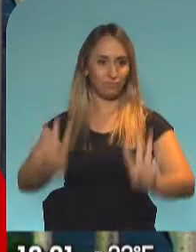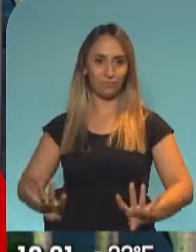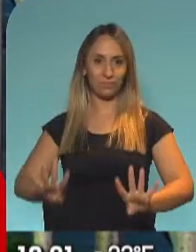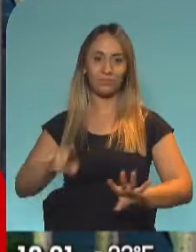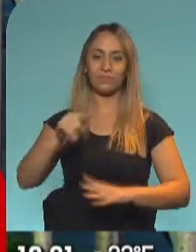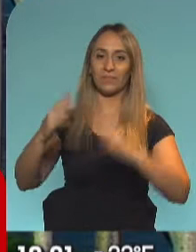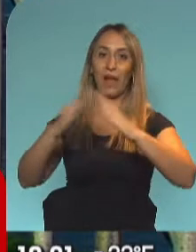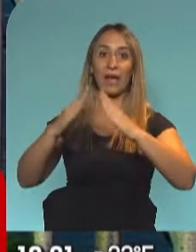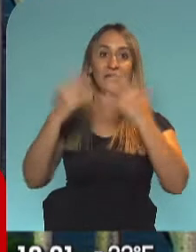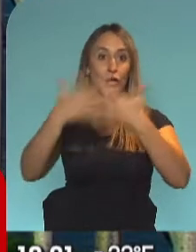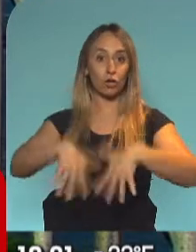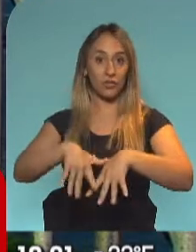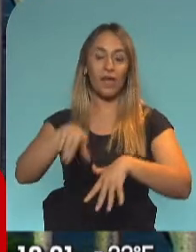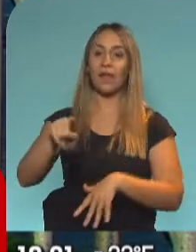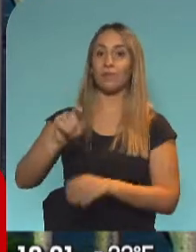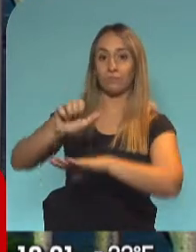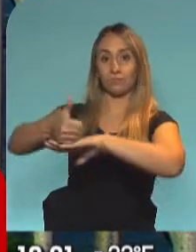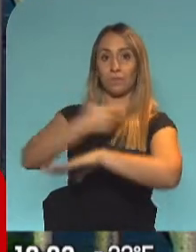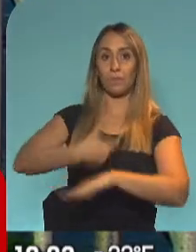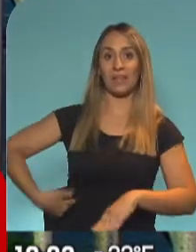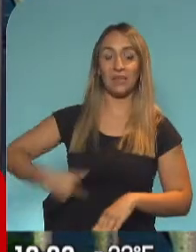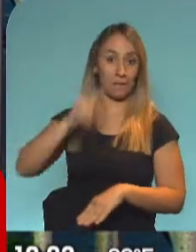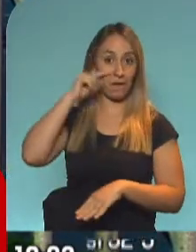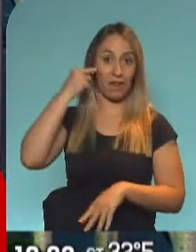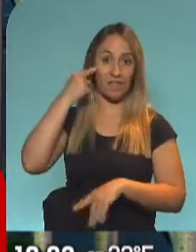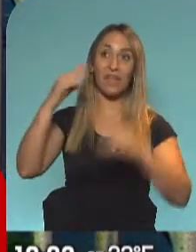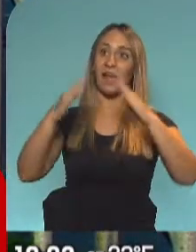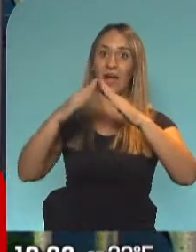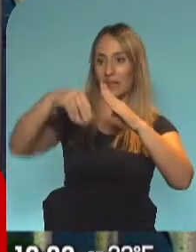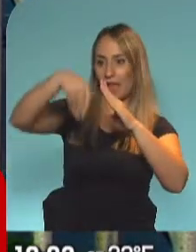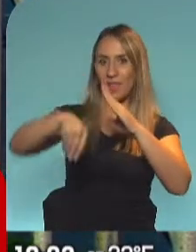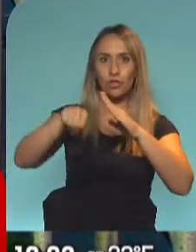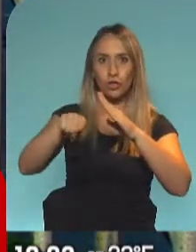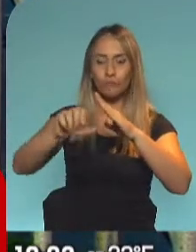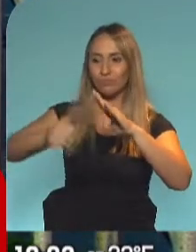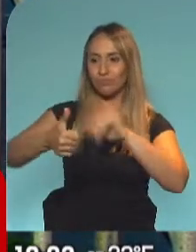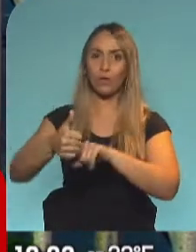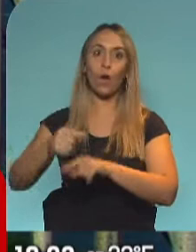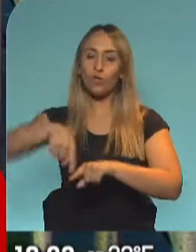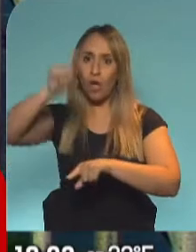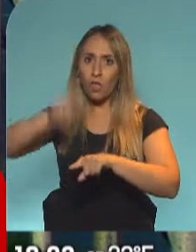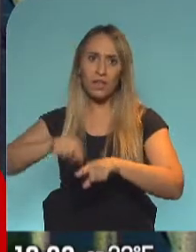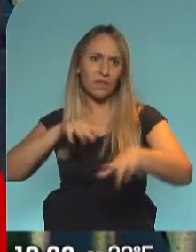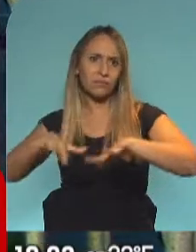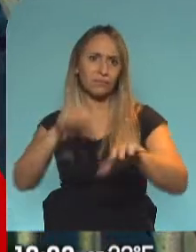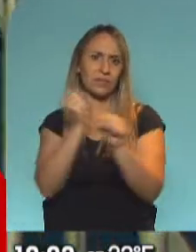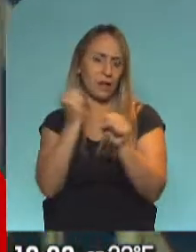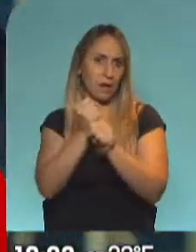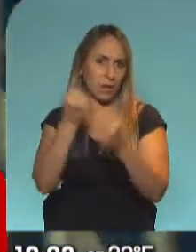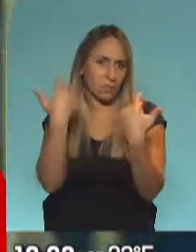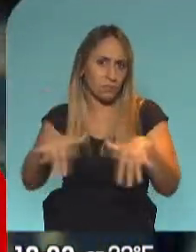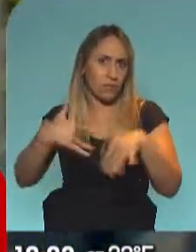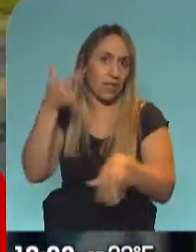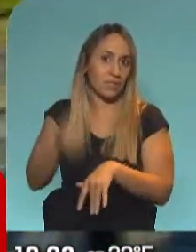Está Alberto Fernández, el presidente de la Nación en su interior. Un día con mucha actividad, con varias reuniones.